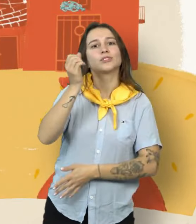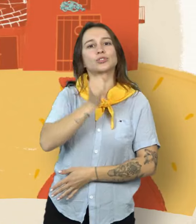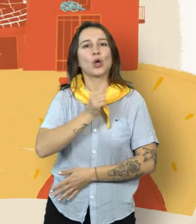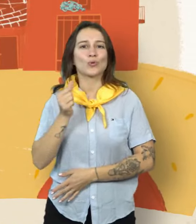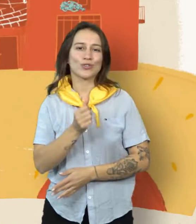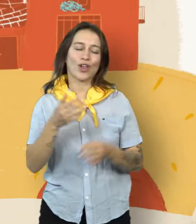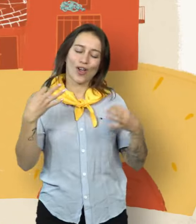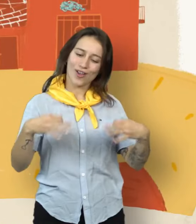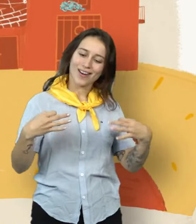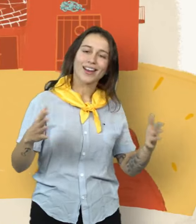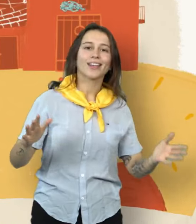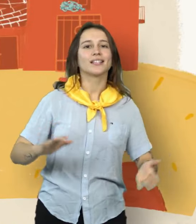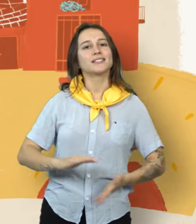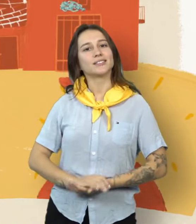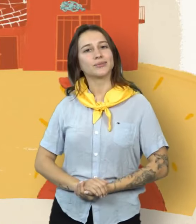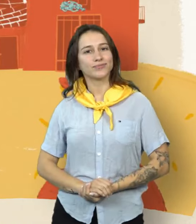¡Claro que sí!